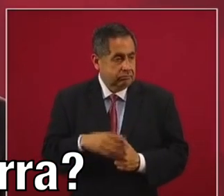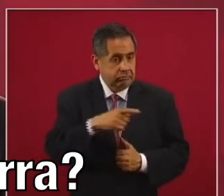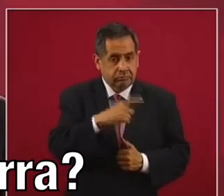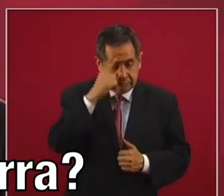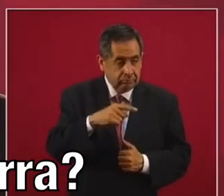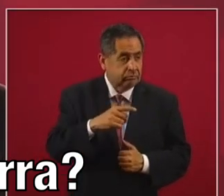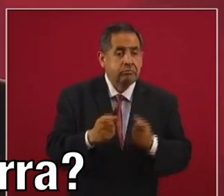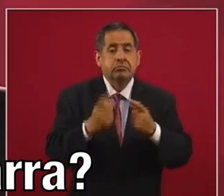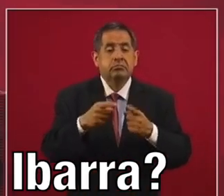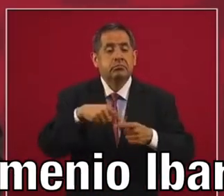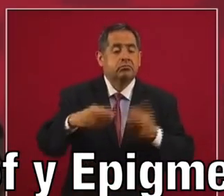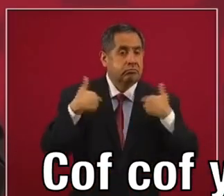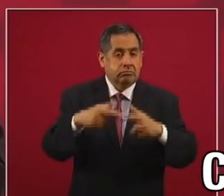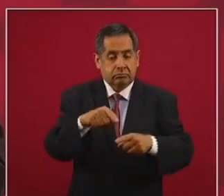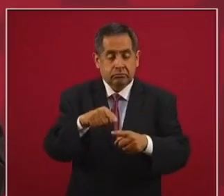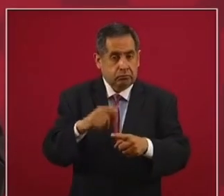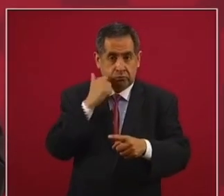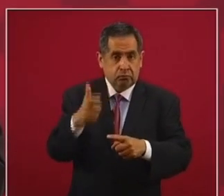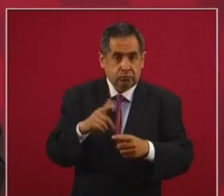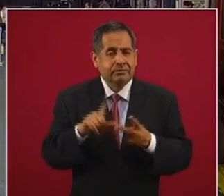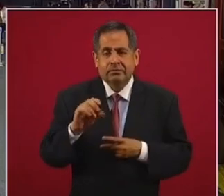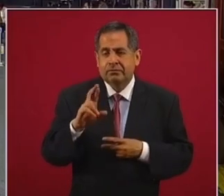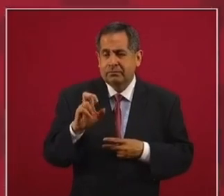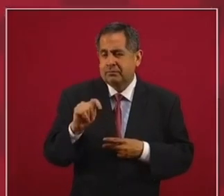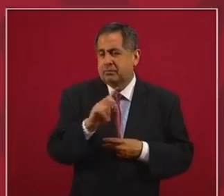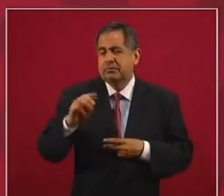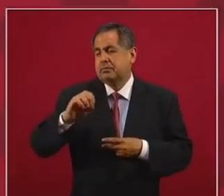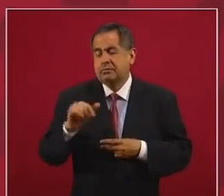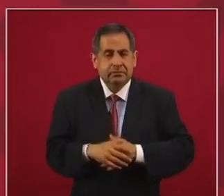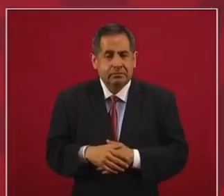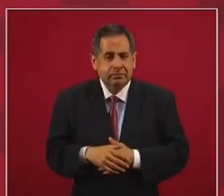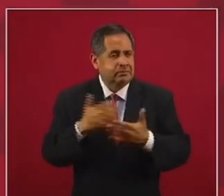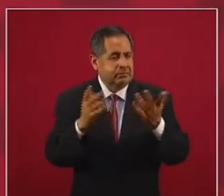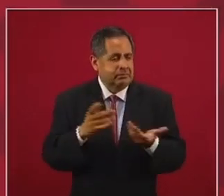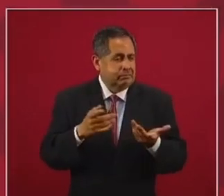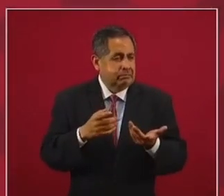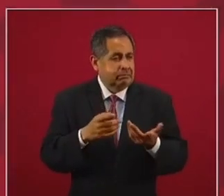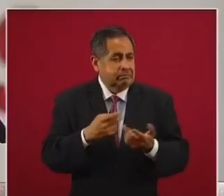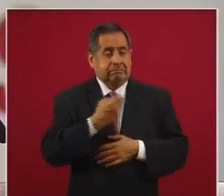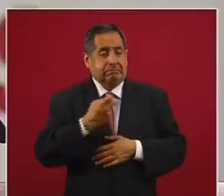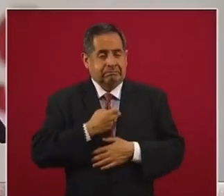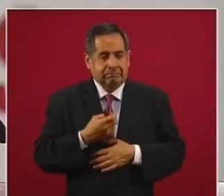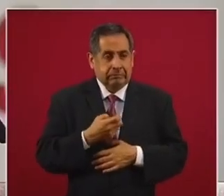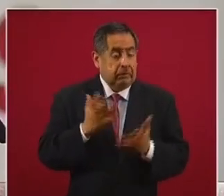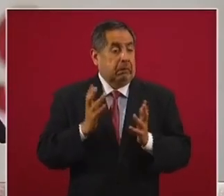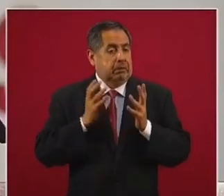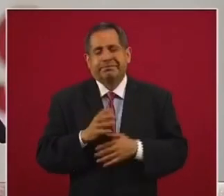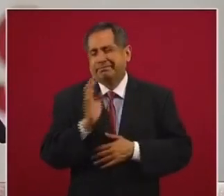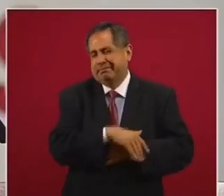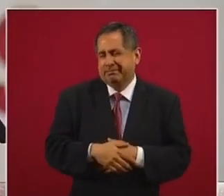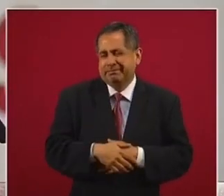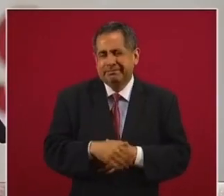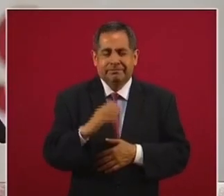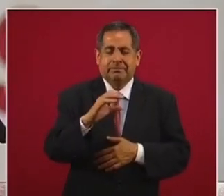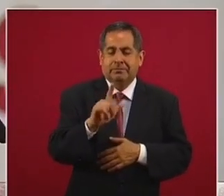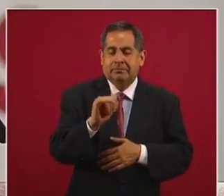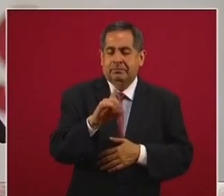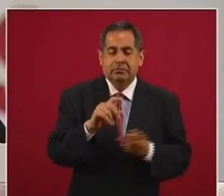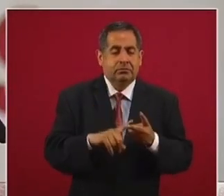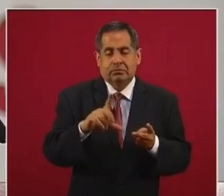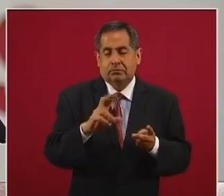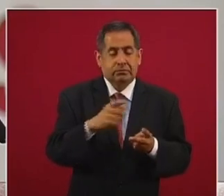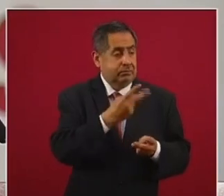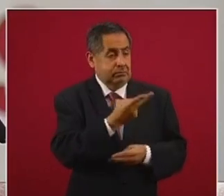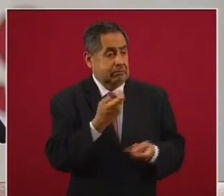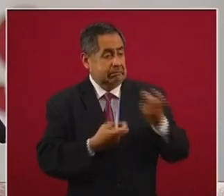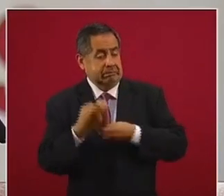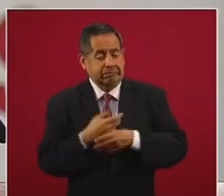los que se oponían a la llamada reforma educativa. Entonces, pues ahora, ¿qué me va extrañar? Que el Claudio, que es González y López de Mola estén en contra de